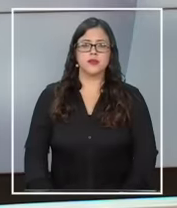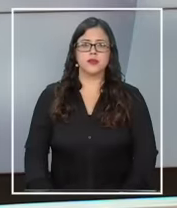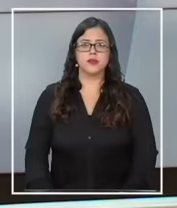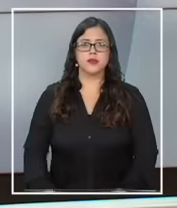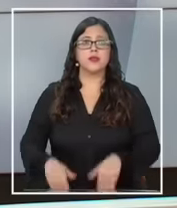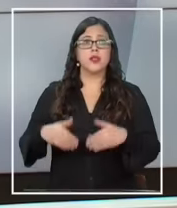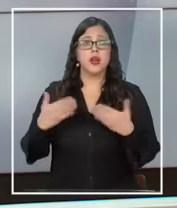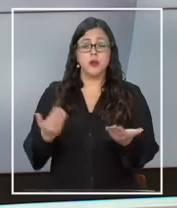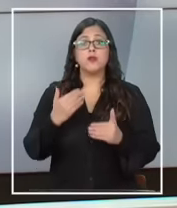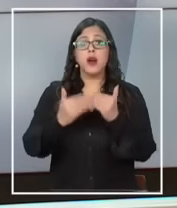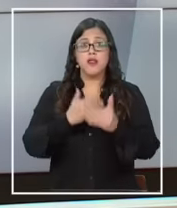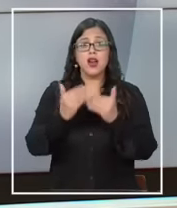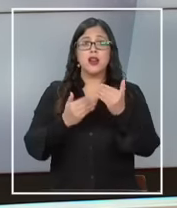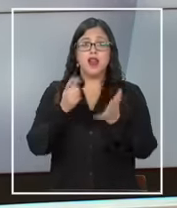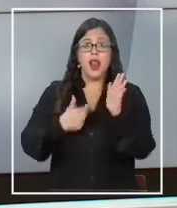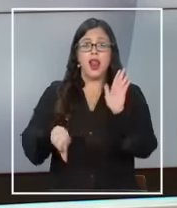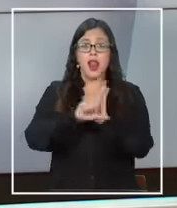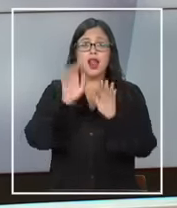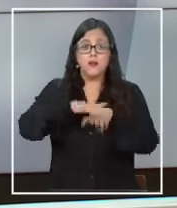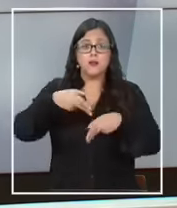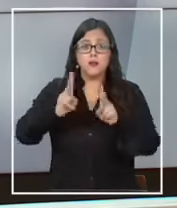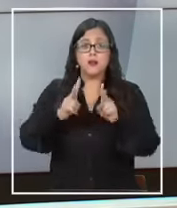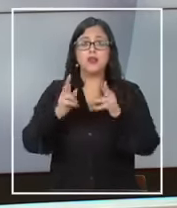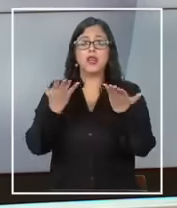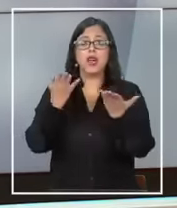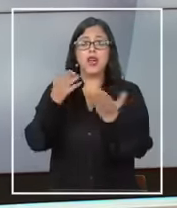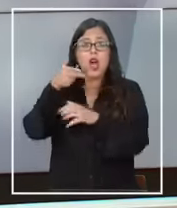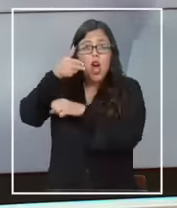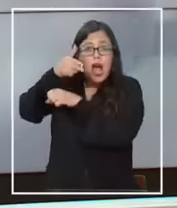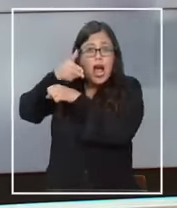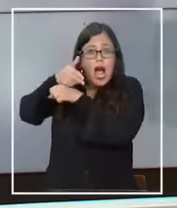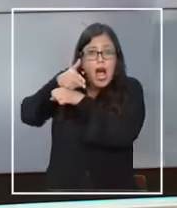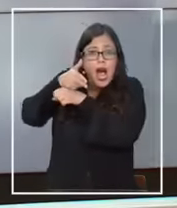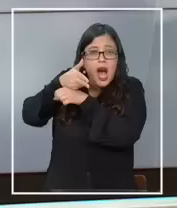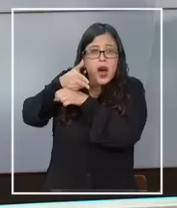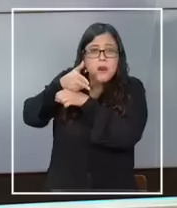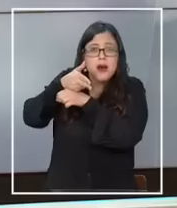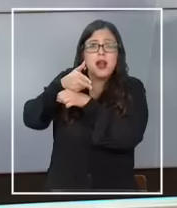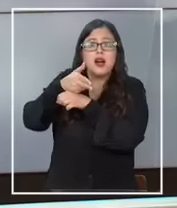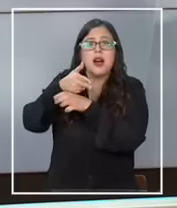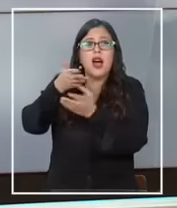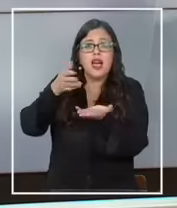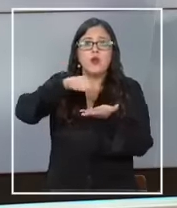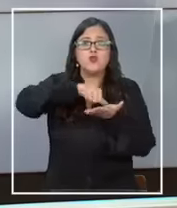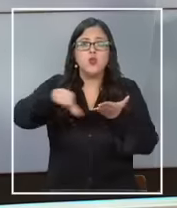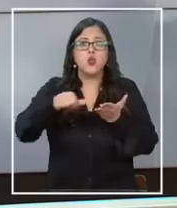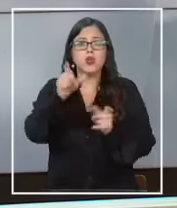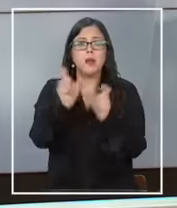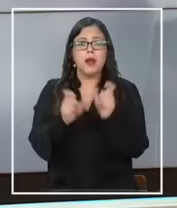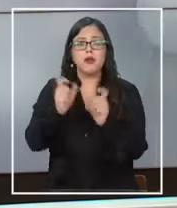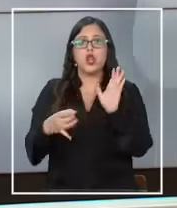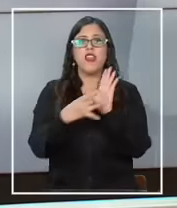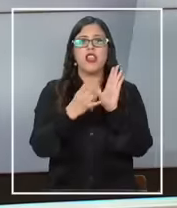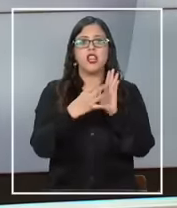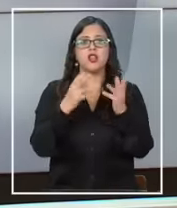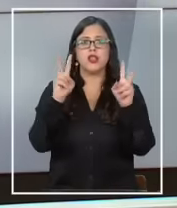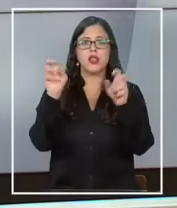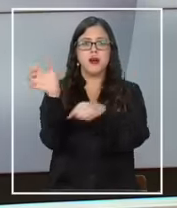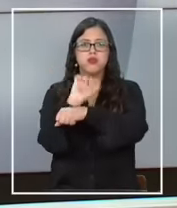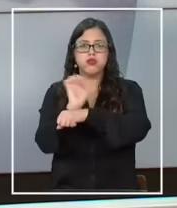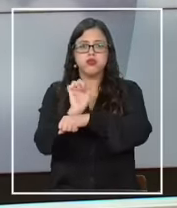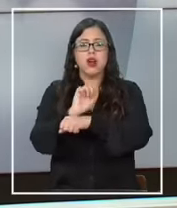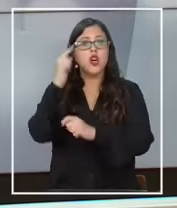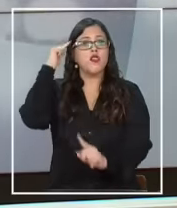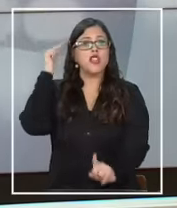Bueno, ya avanza la implementación de la ley que permitirá a través de cámaras cursar multas a los conductores que cometen infracciones de tránsito. La idea es